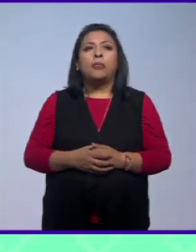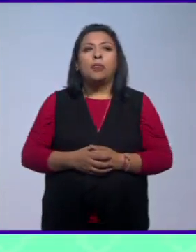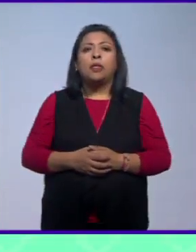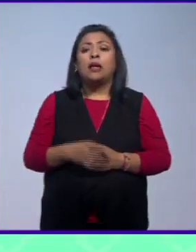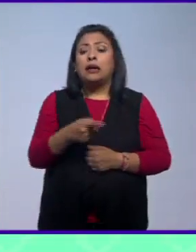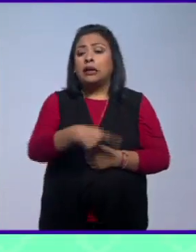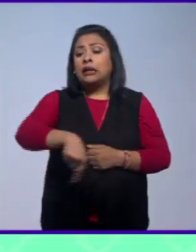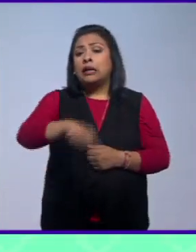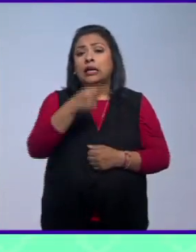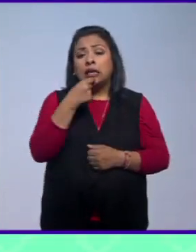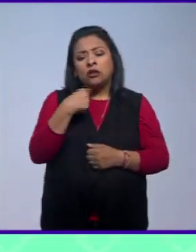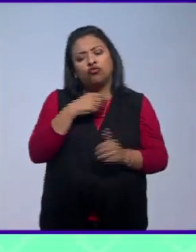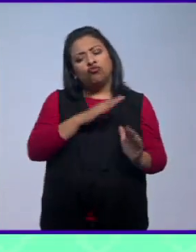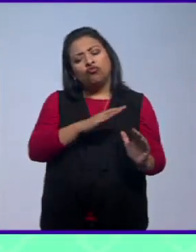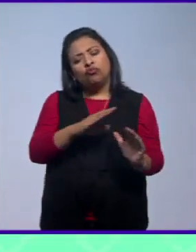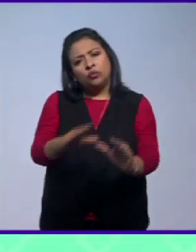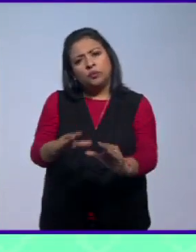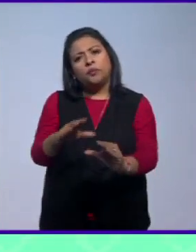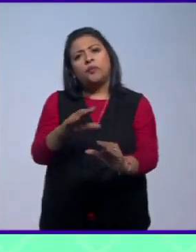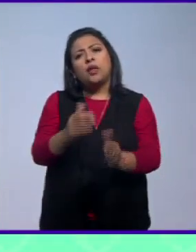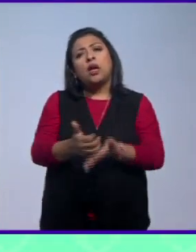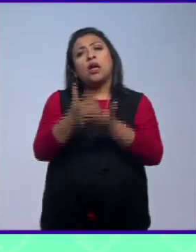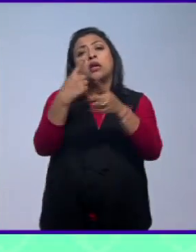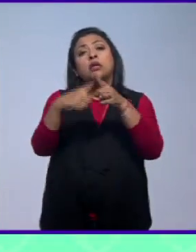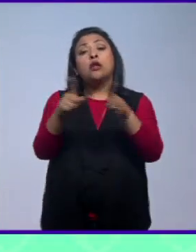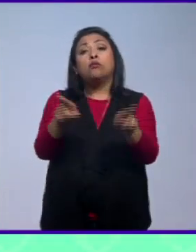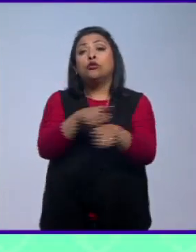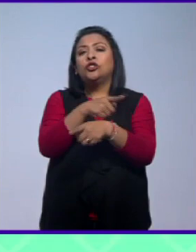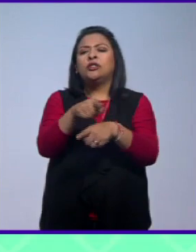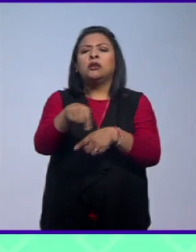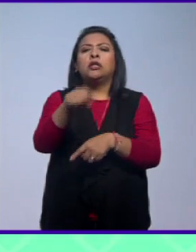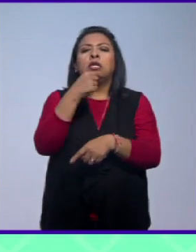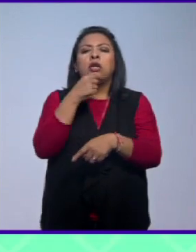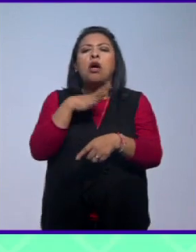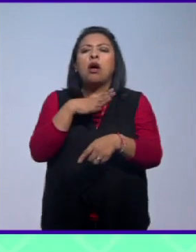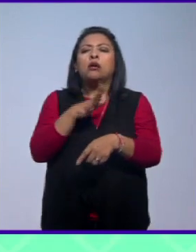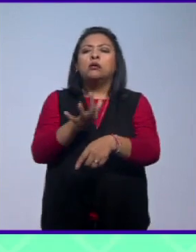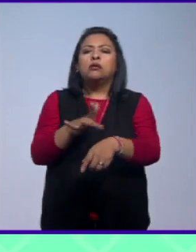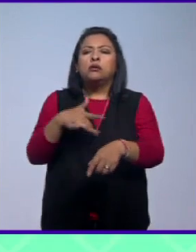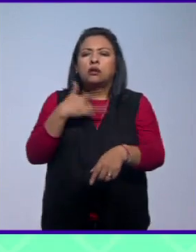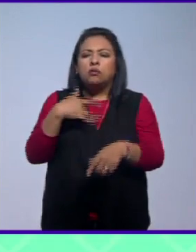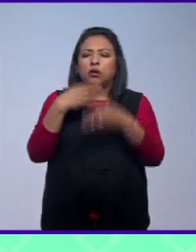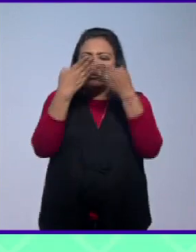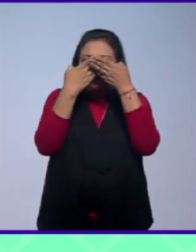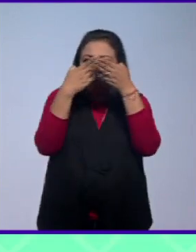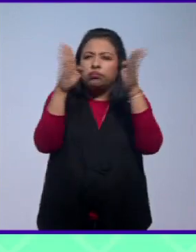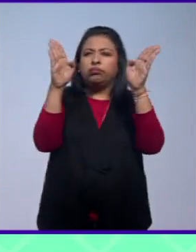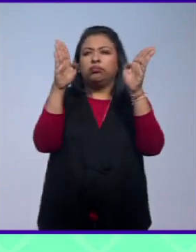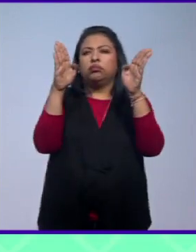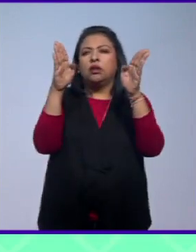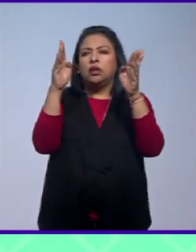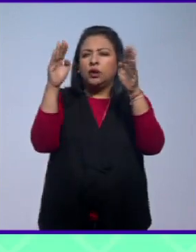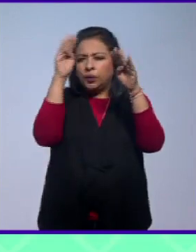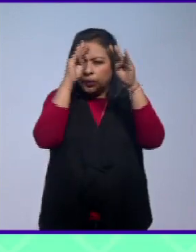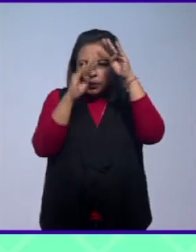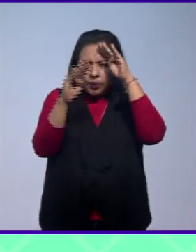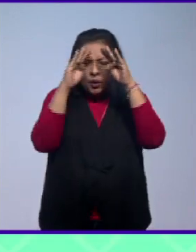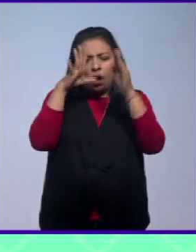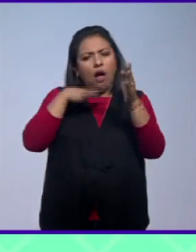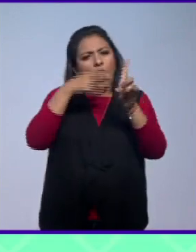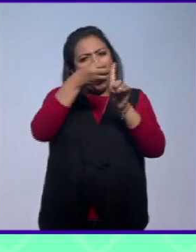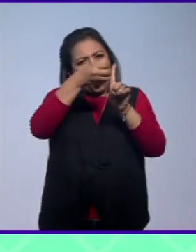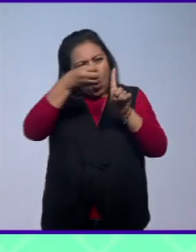el niño que se forma a través de la música, es un niño sensible, un niño crítico, un niño que sabe tener orden,